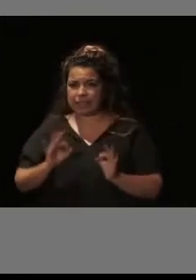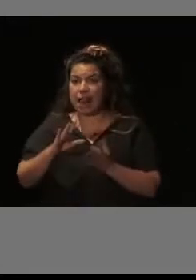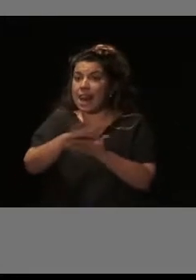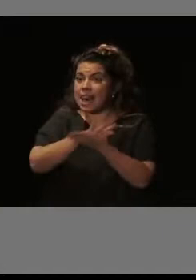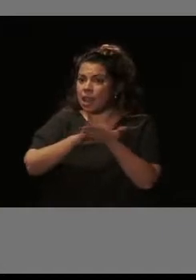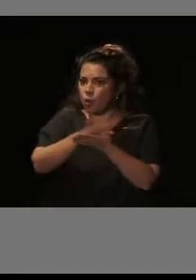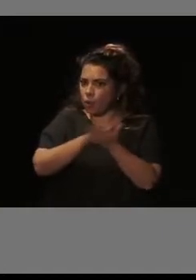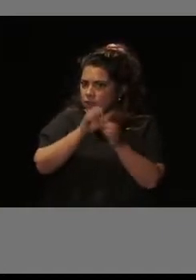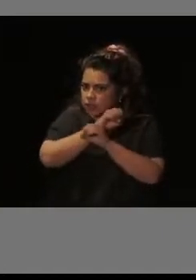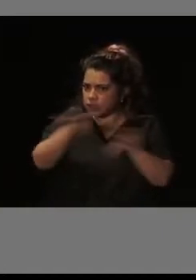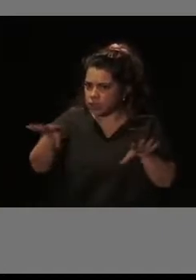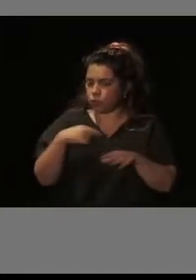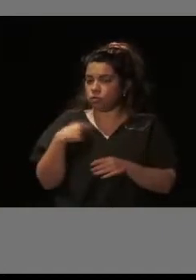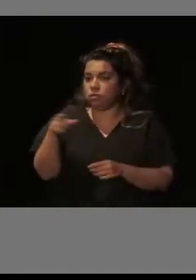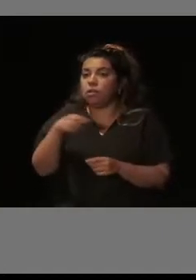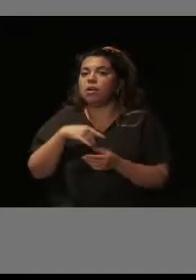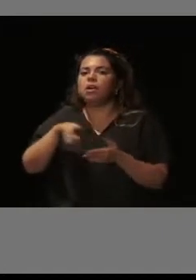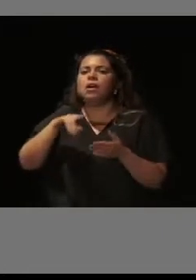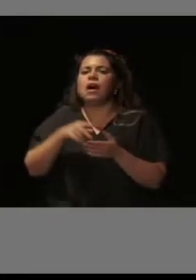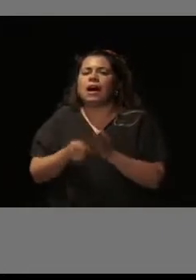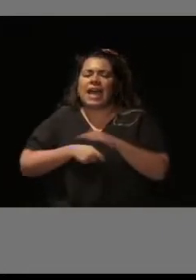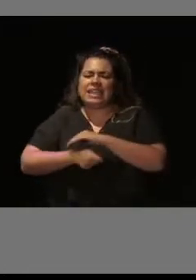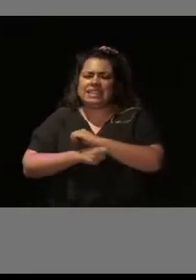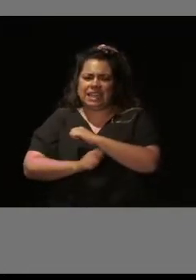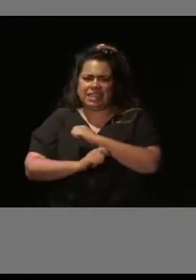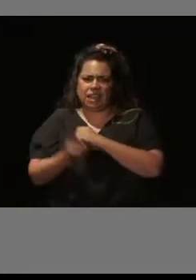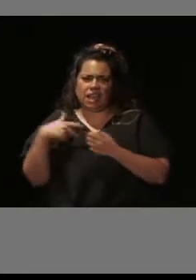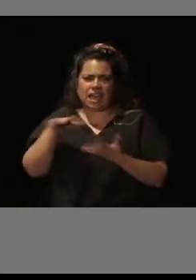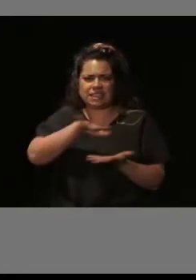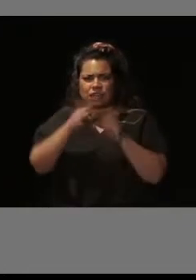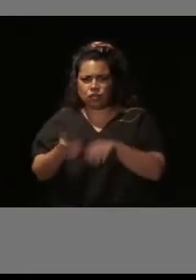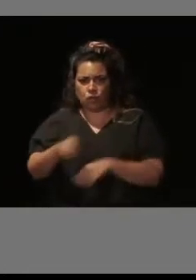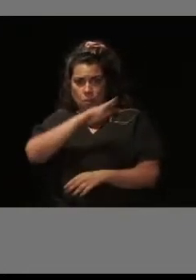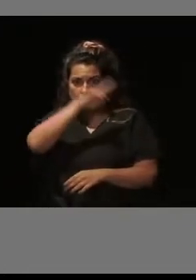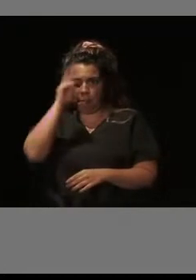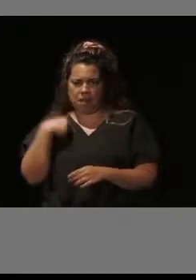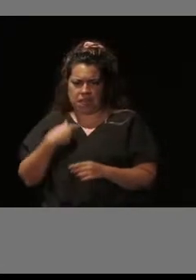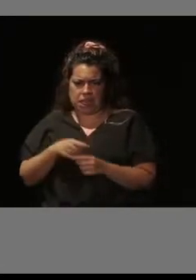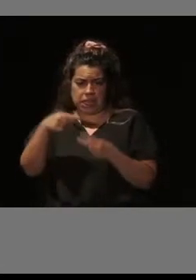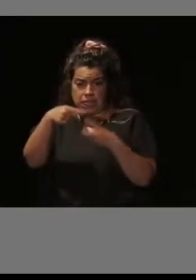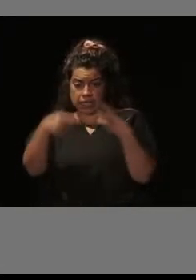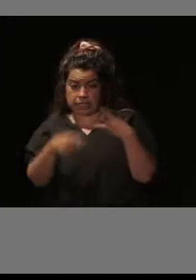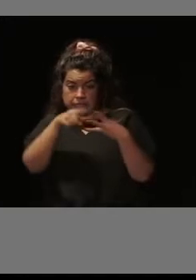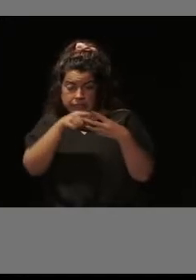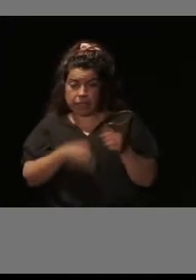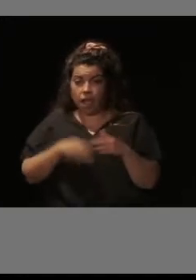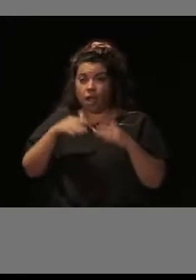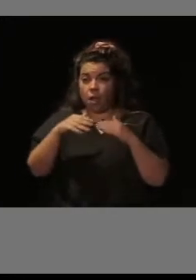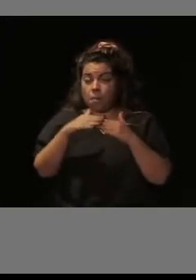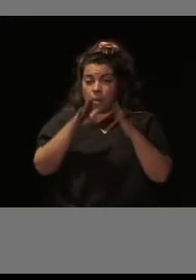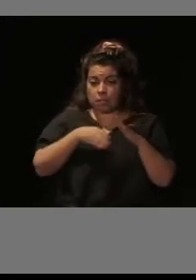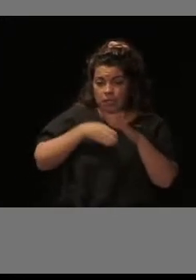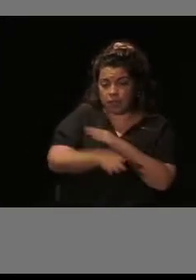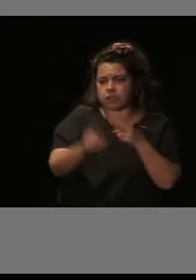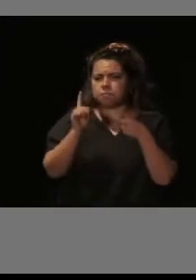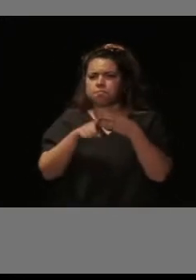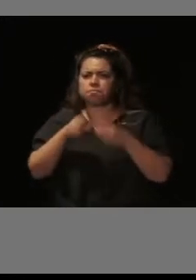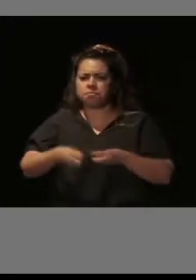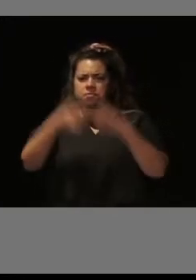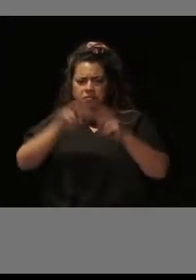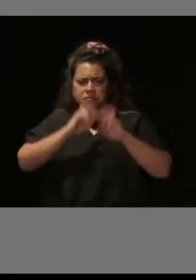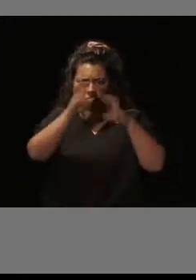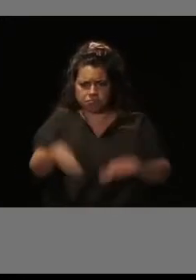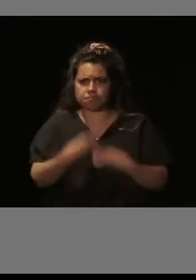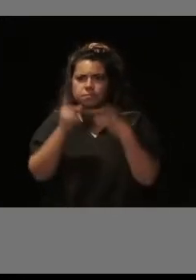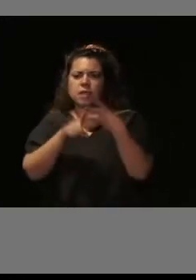La estrategia Transforma Madrid, que se basa en los tres ejes de acceso a la vivienda, rehabilitación de edificios y viviendas